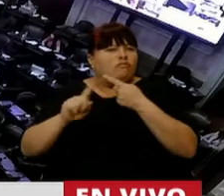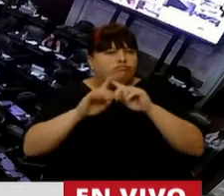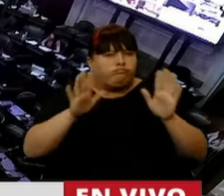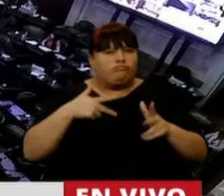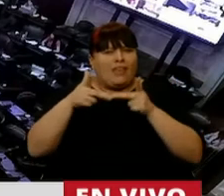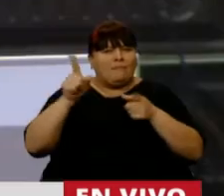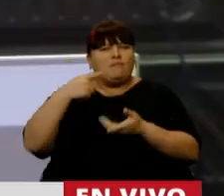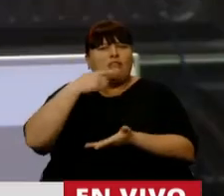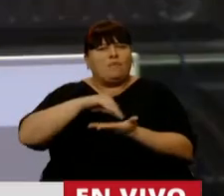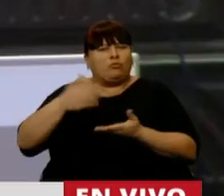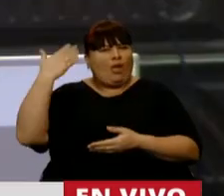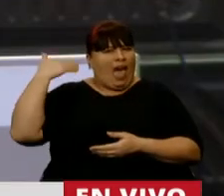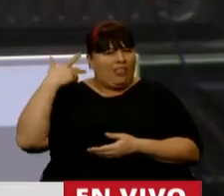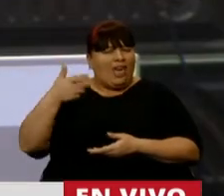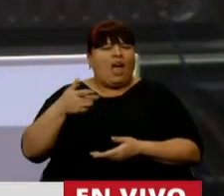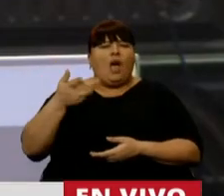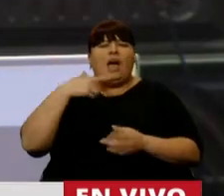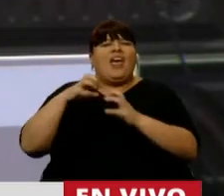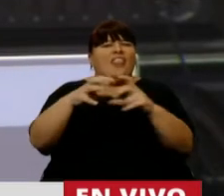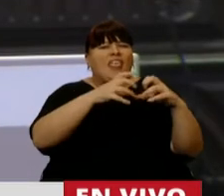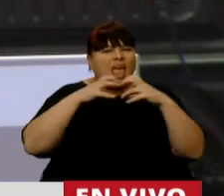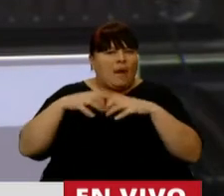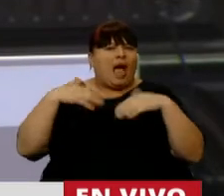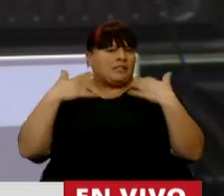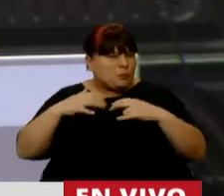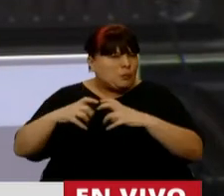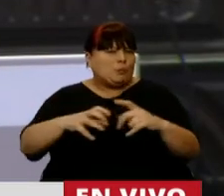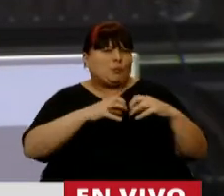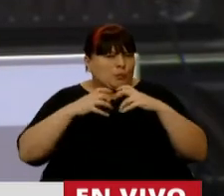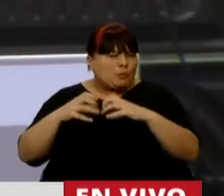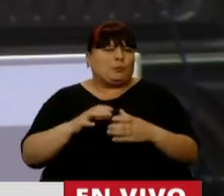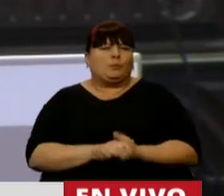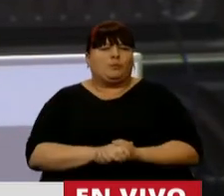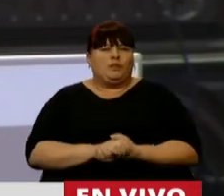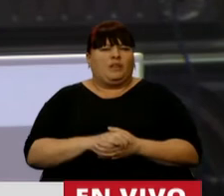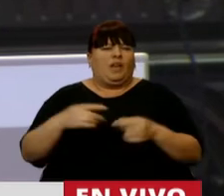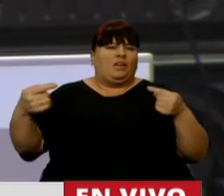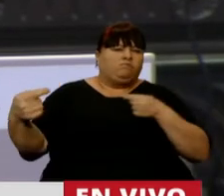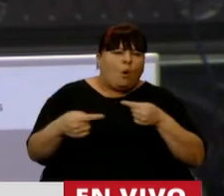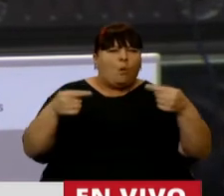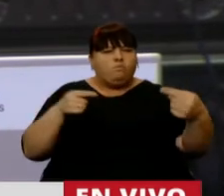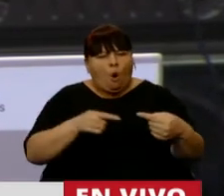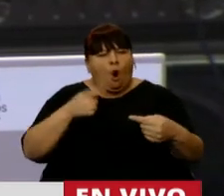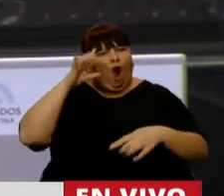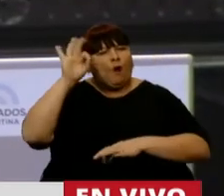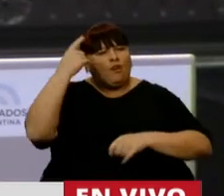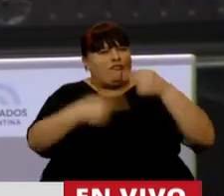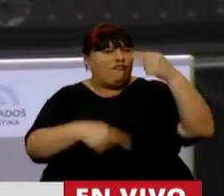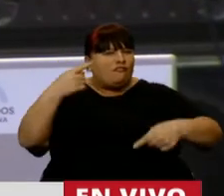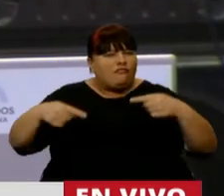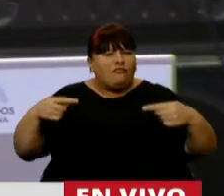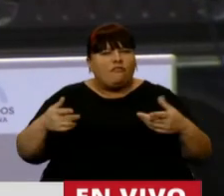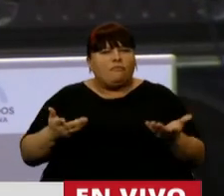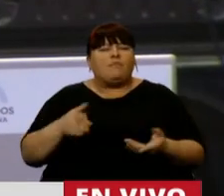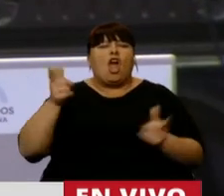que nombraba la diputada preopinante, cuando fue un debate arduo, con discordancias, con diferentes opiniones,